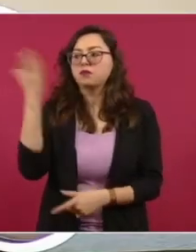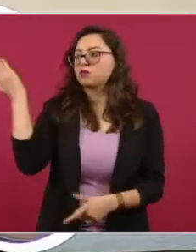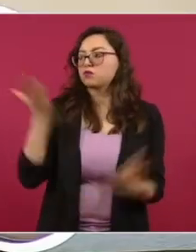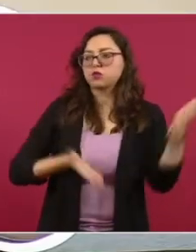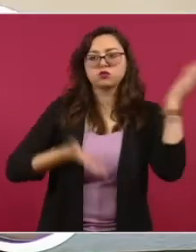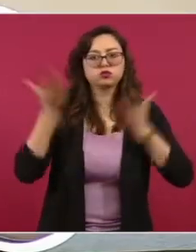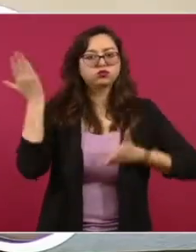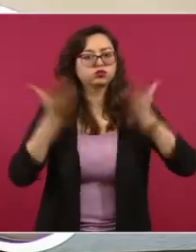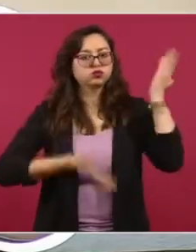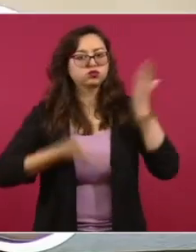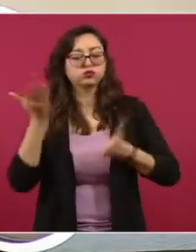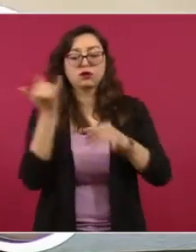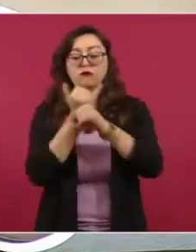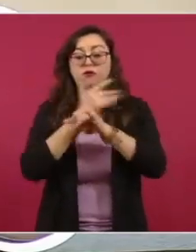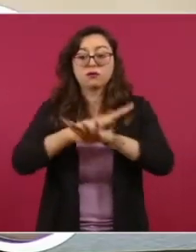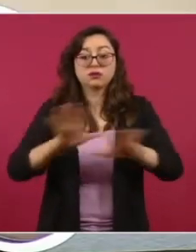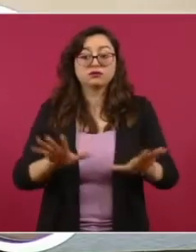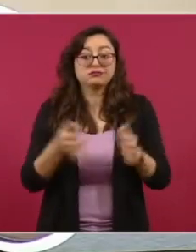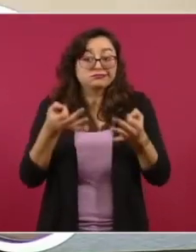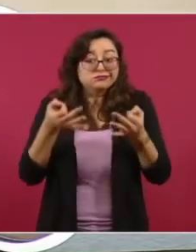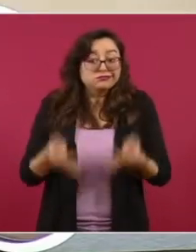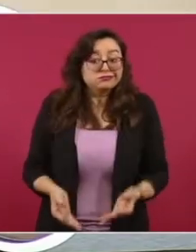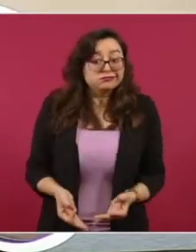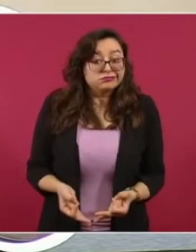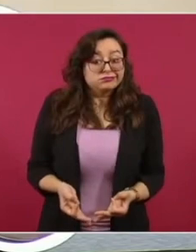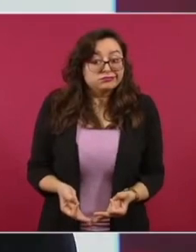información oficial. Segundo,